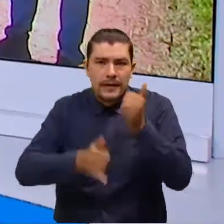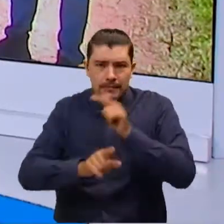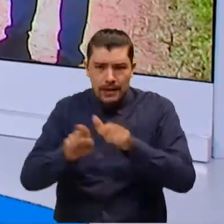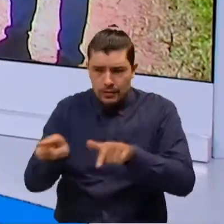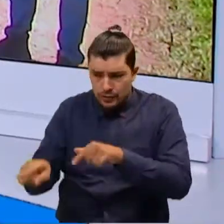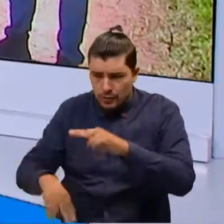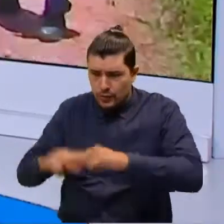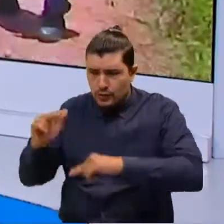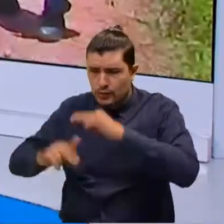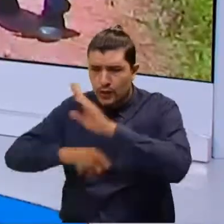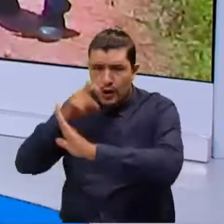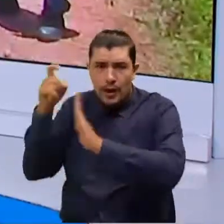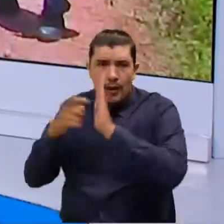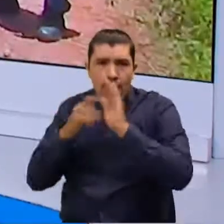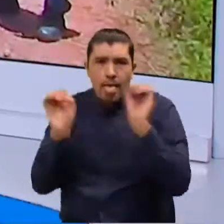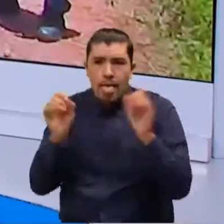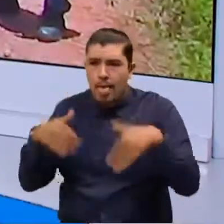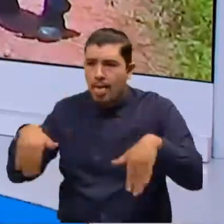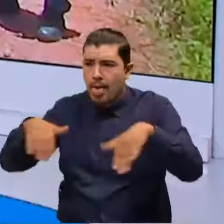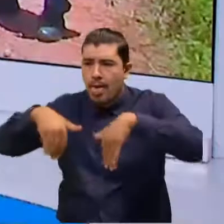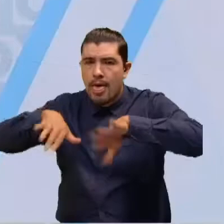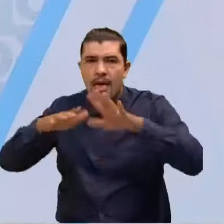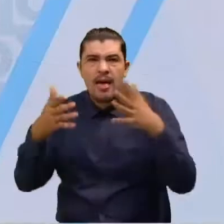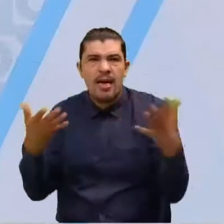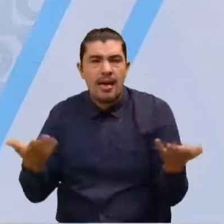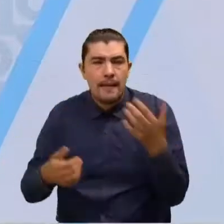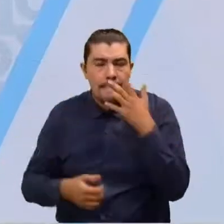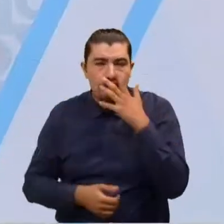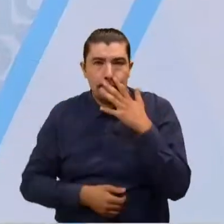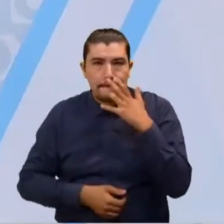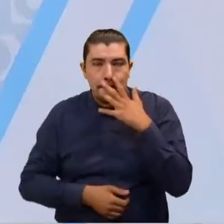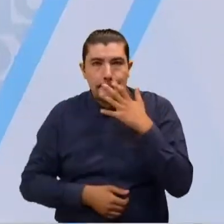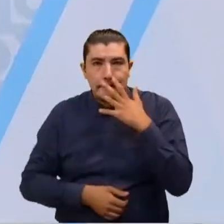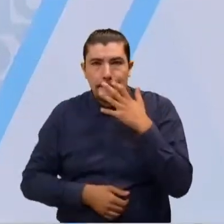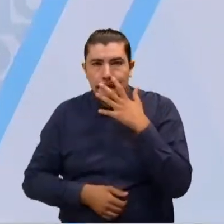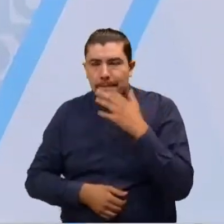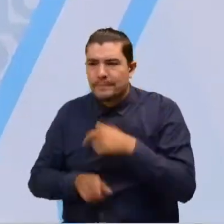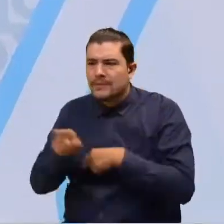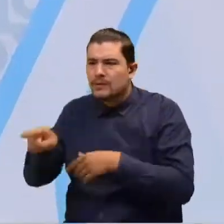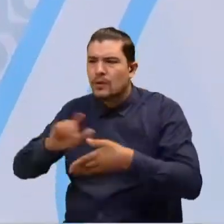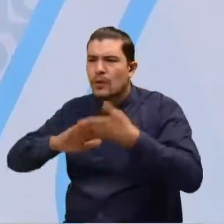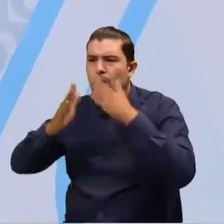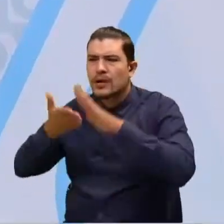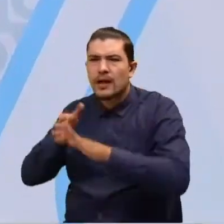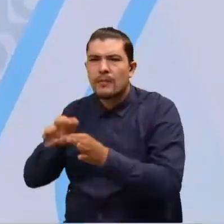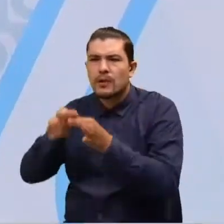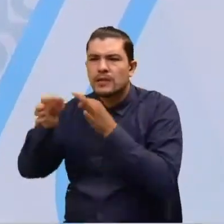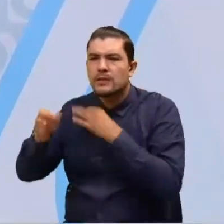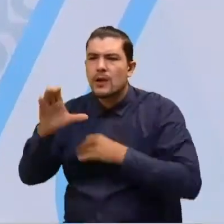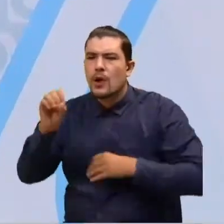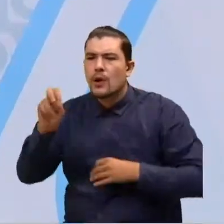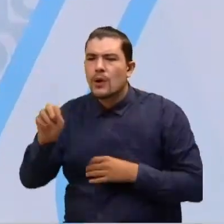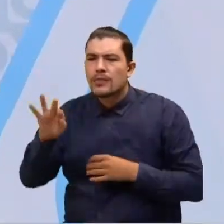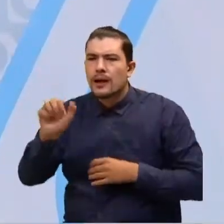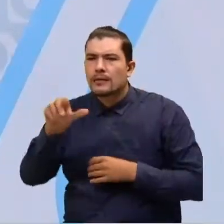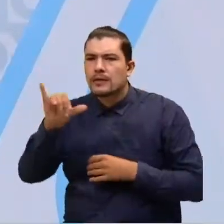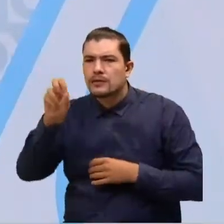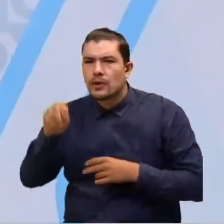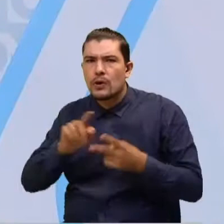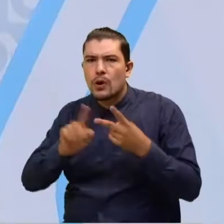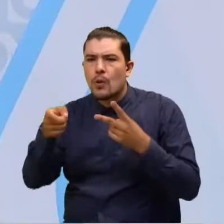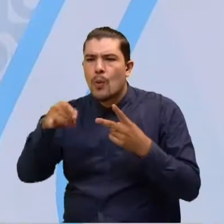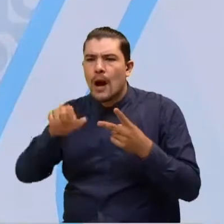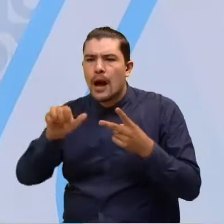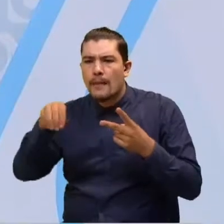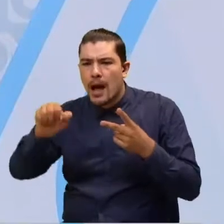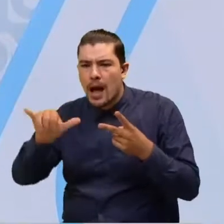obras realizadas. Bueno, ¿quién le responde a la comunidad de contratación, el Guacamayo y Santa Elena, si la gobernación